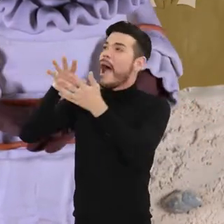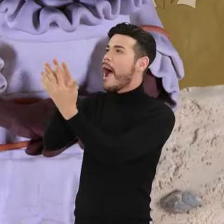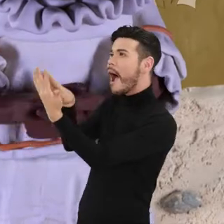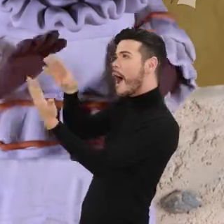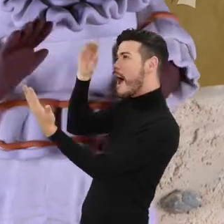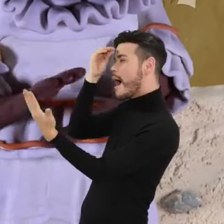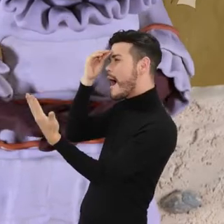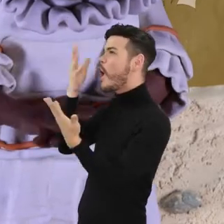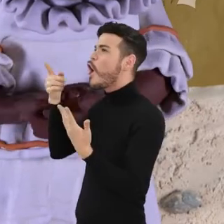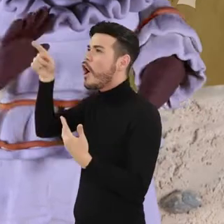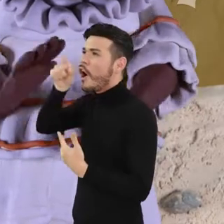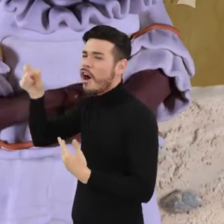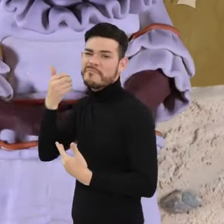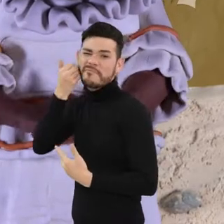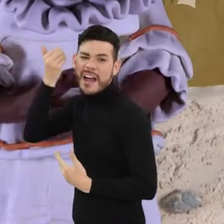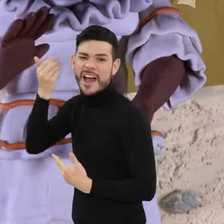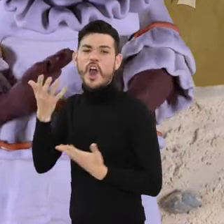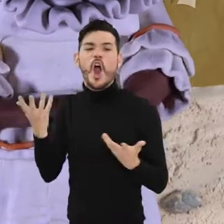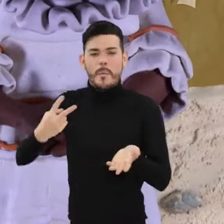bailar buyerengue y tambora.